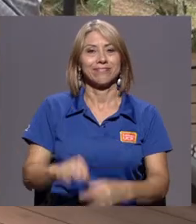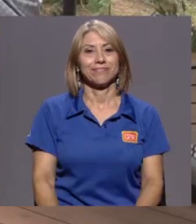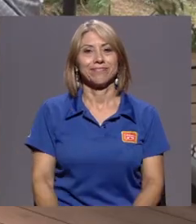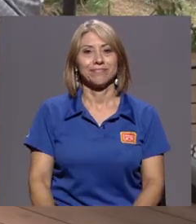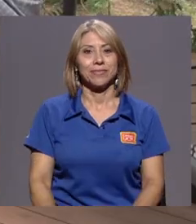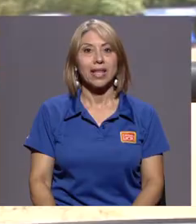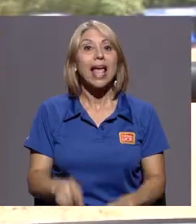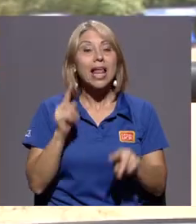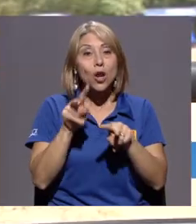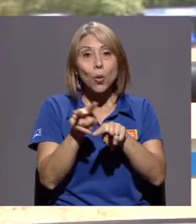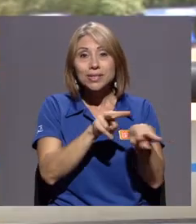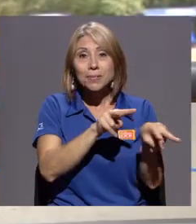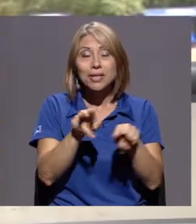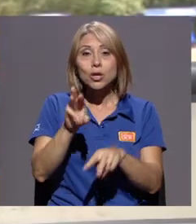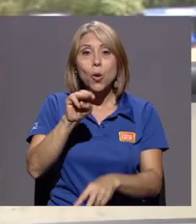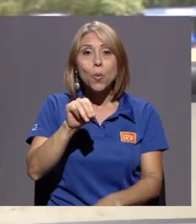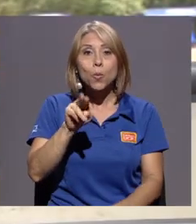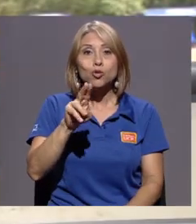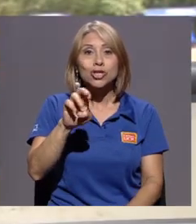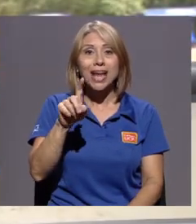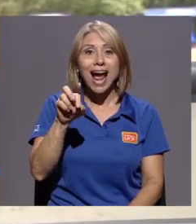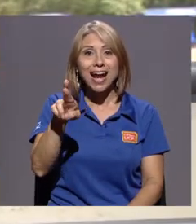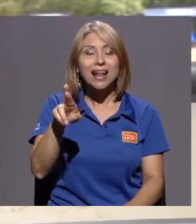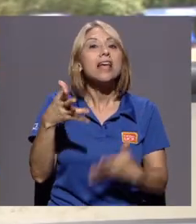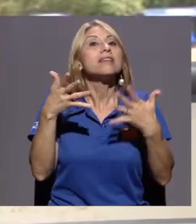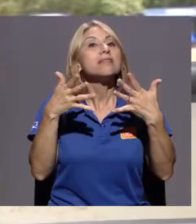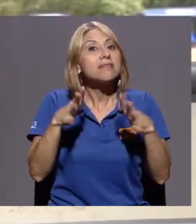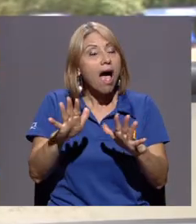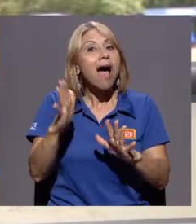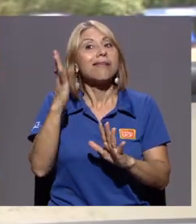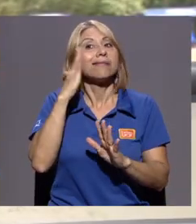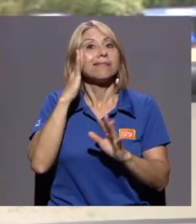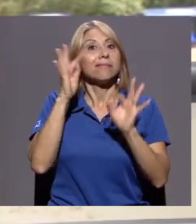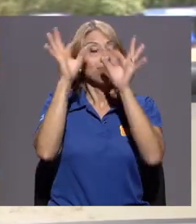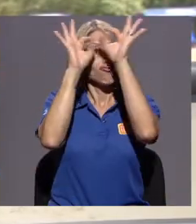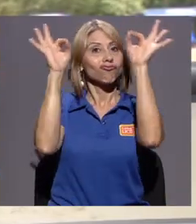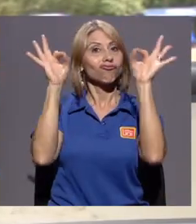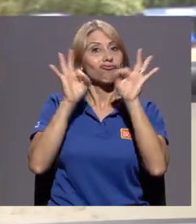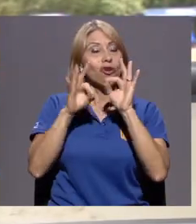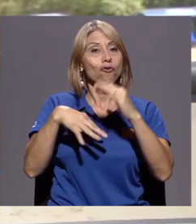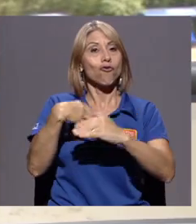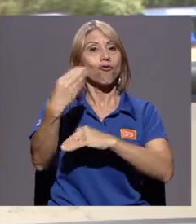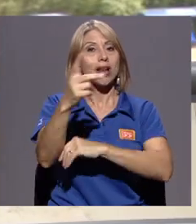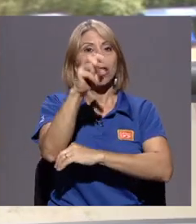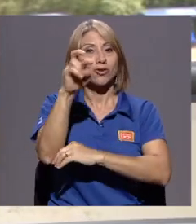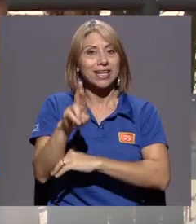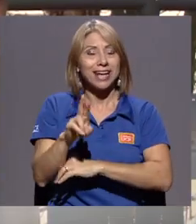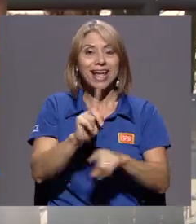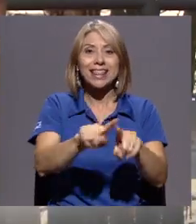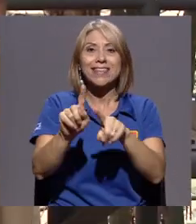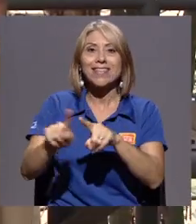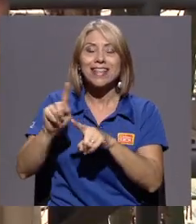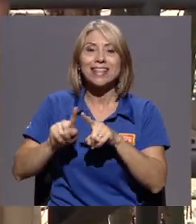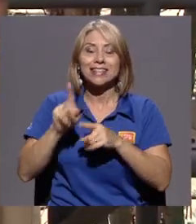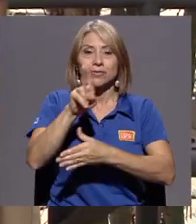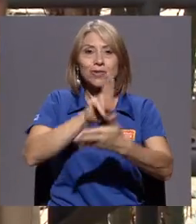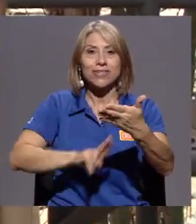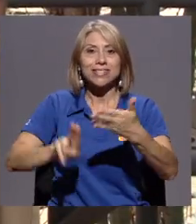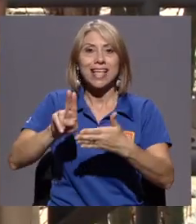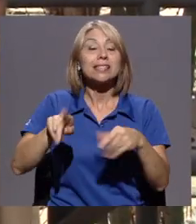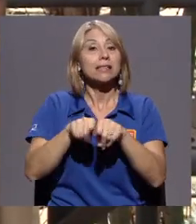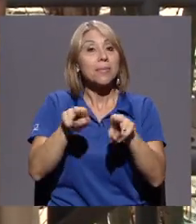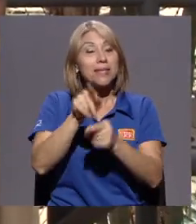El Observatorio del Musicar ya se ha dado a conocer fuera de Costa Rica en universidades y centros de internacionalización.